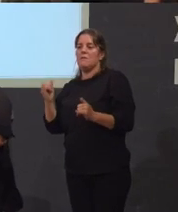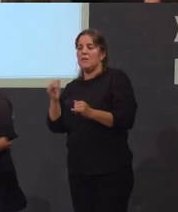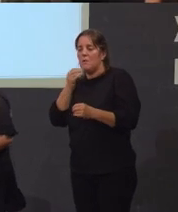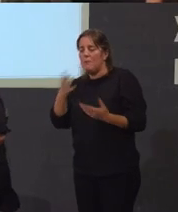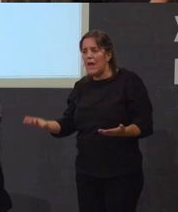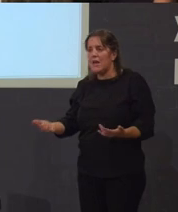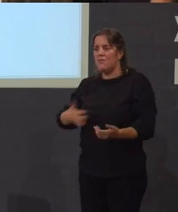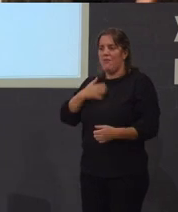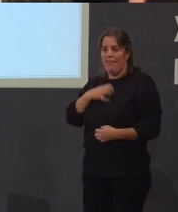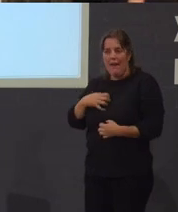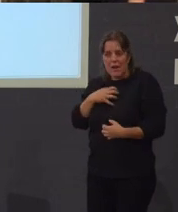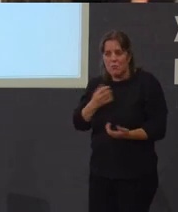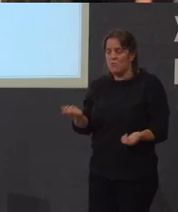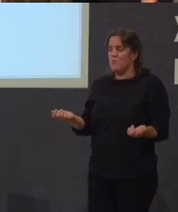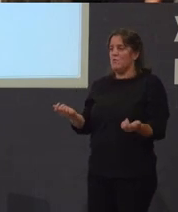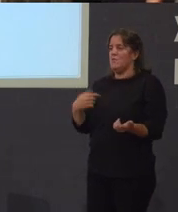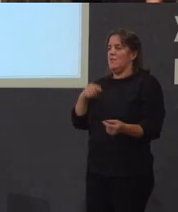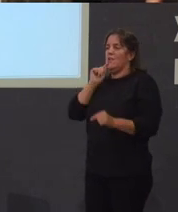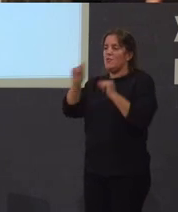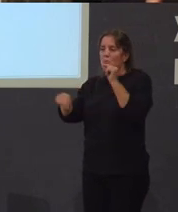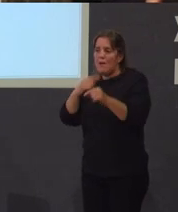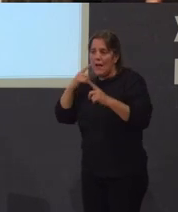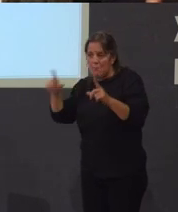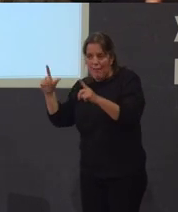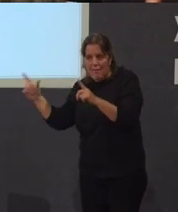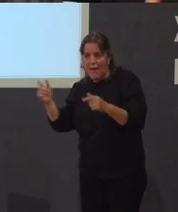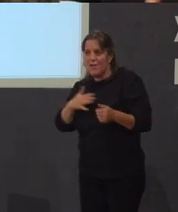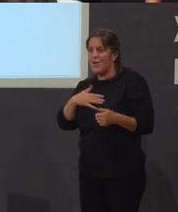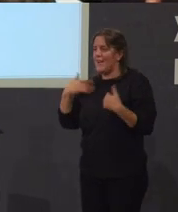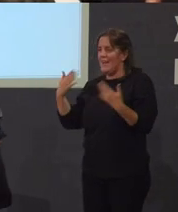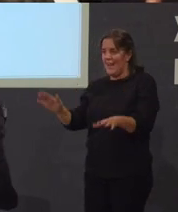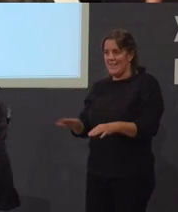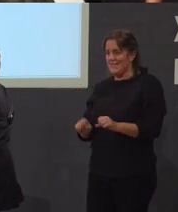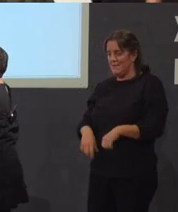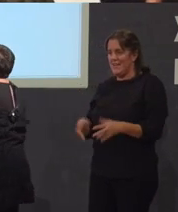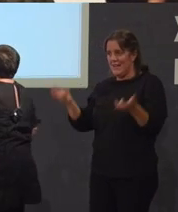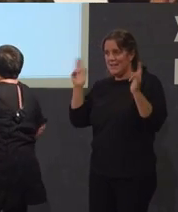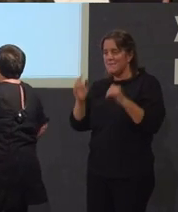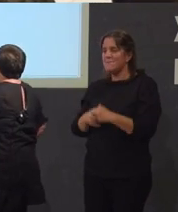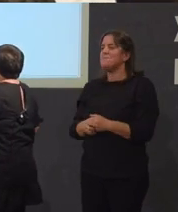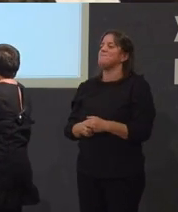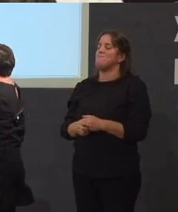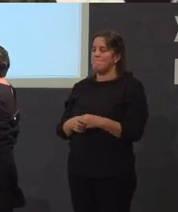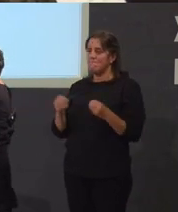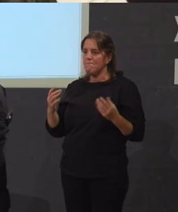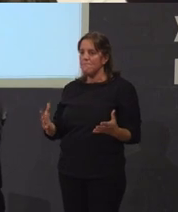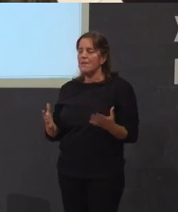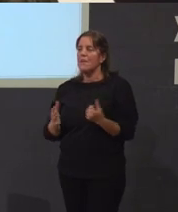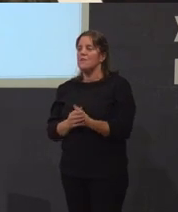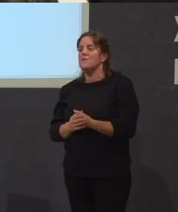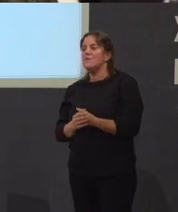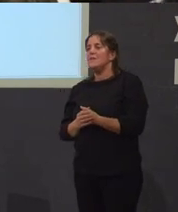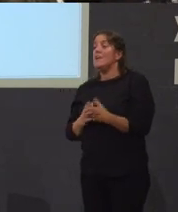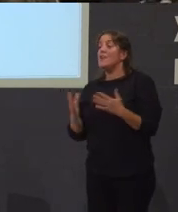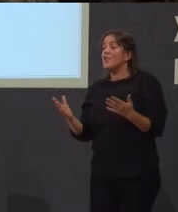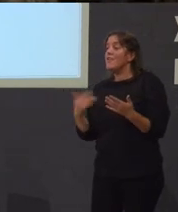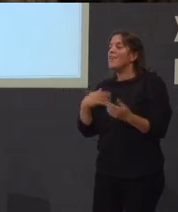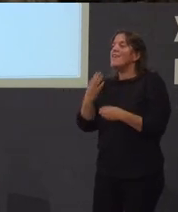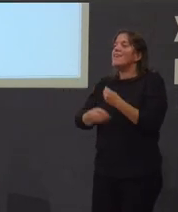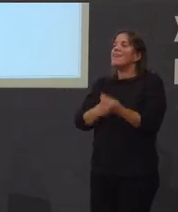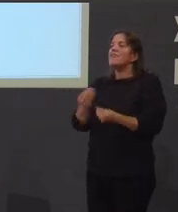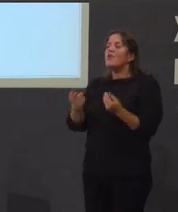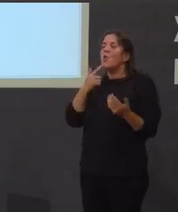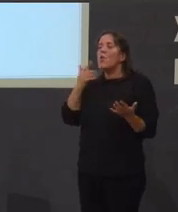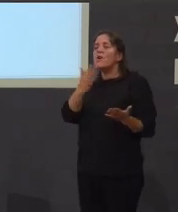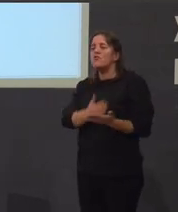indignarvos esculpir ya as pantallas o que vexades vos vale entón basicamente o que fixen